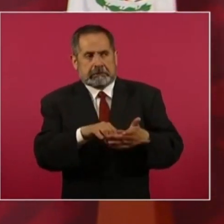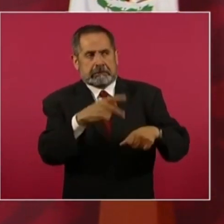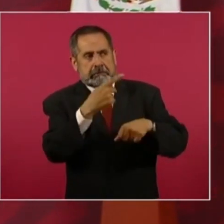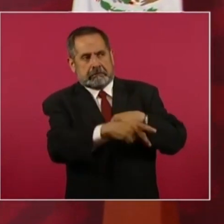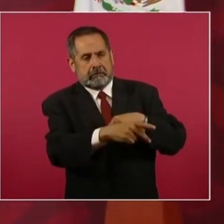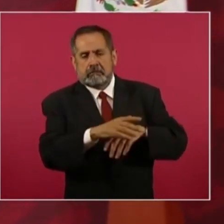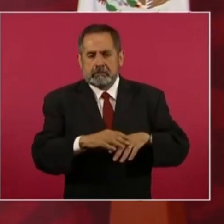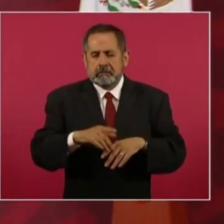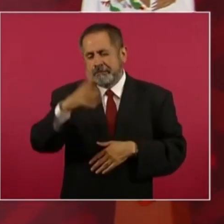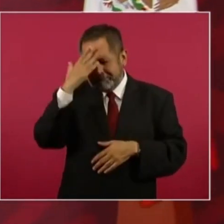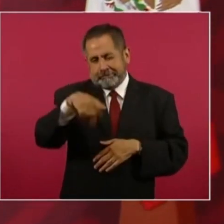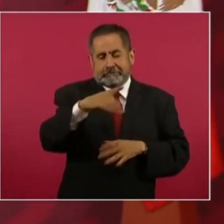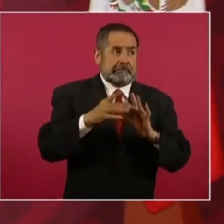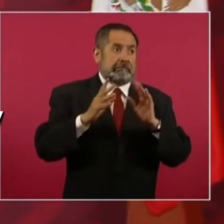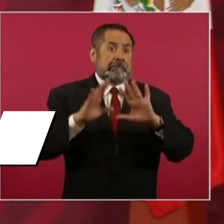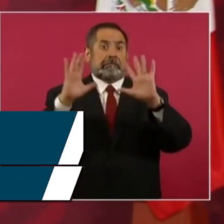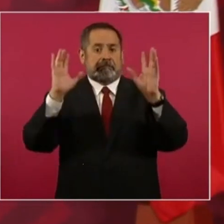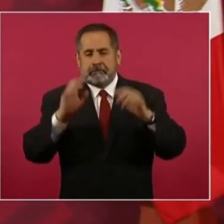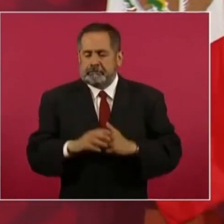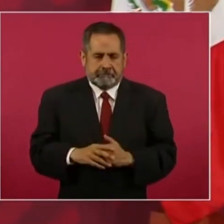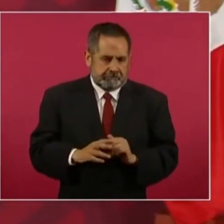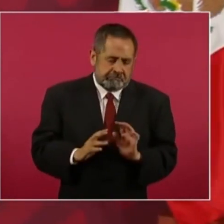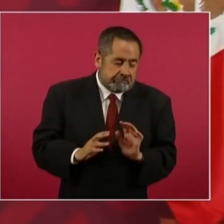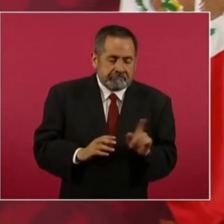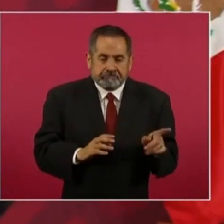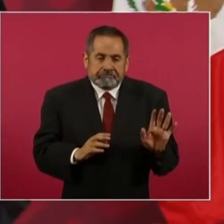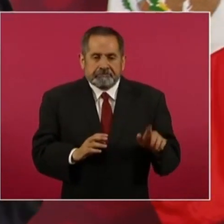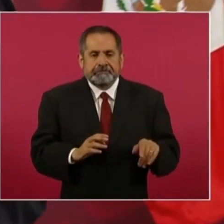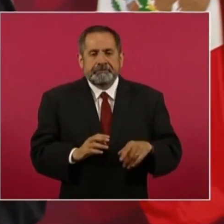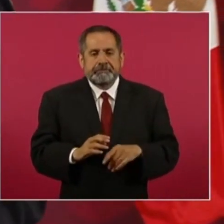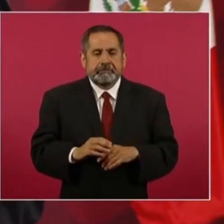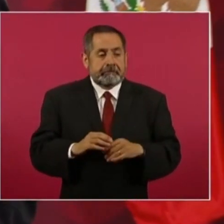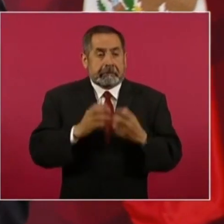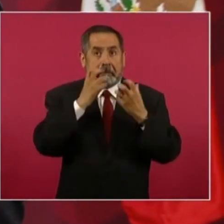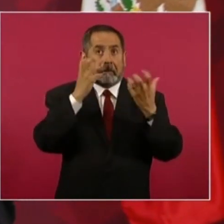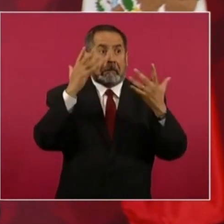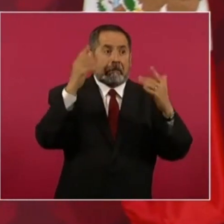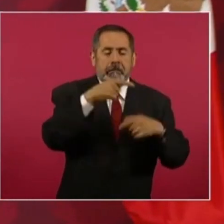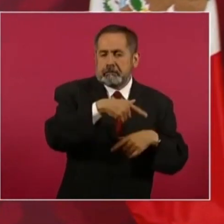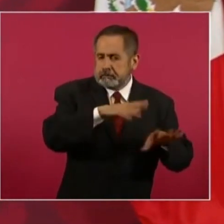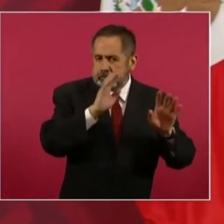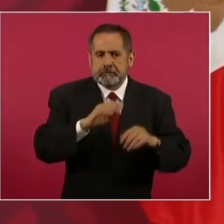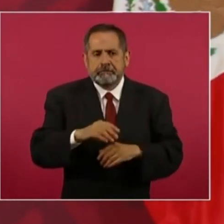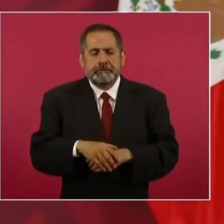Yo sé que esto no les va a gustar a nuestros adversarios,